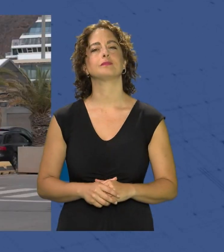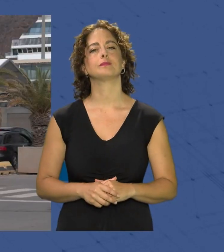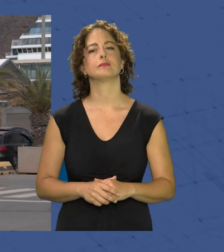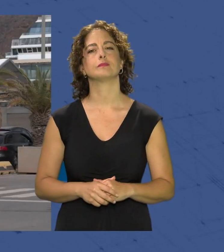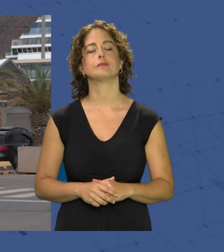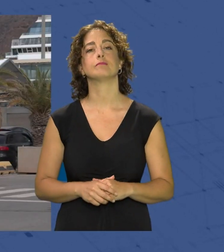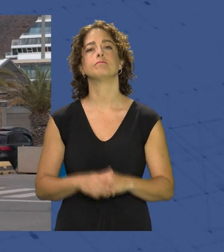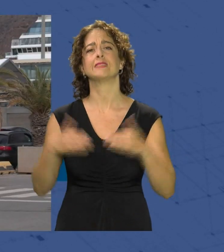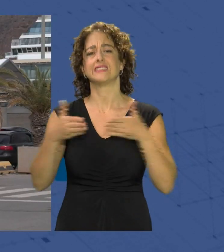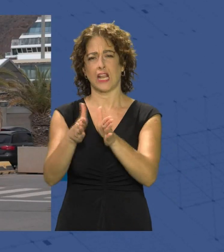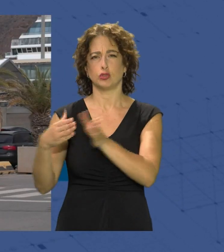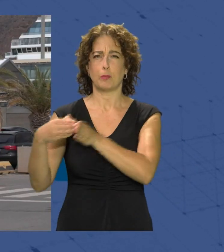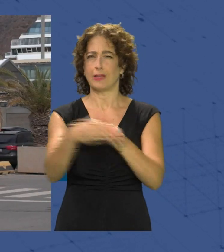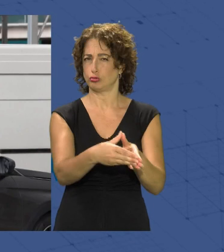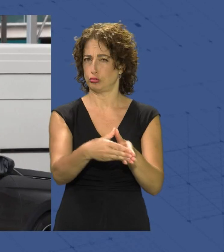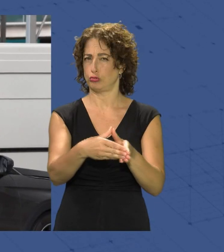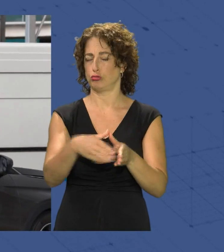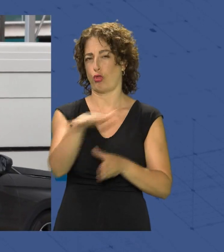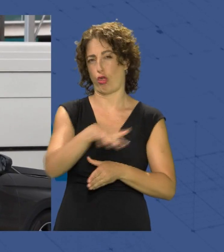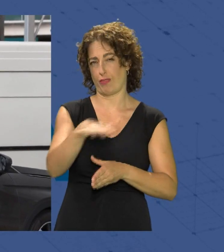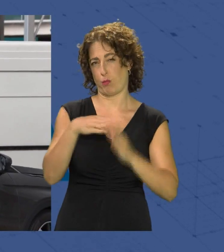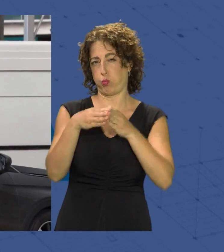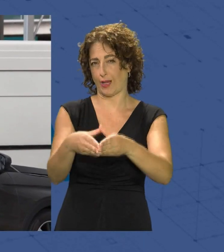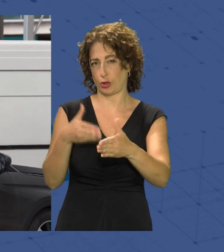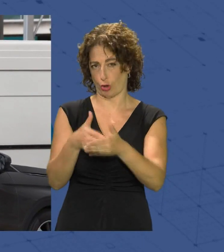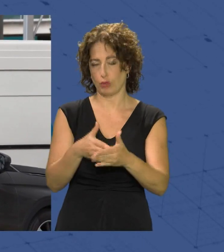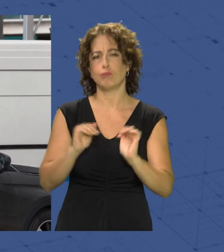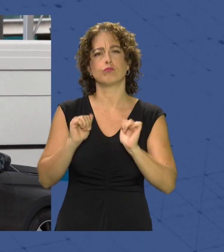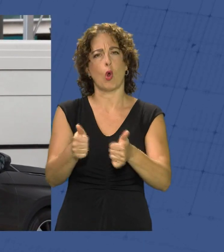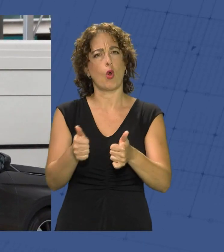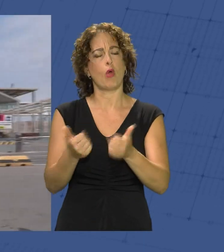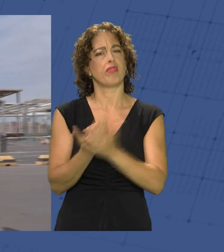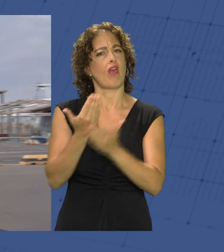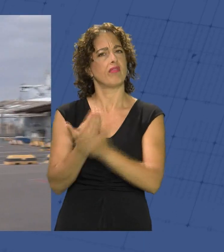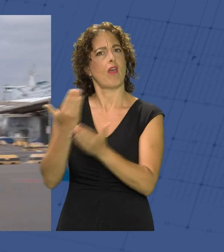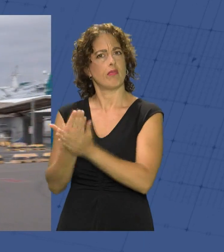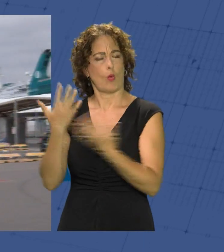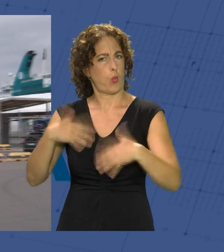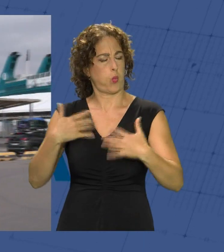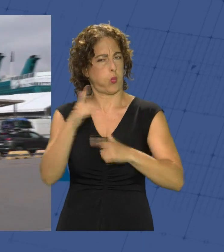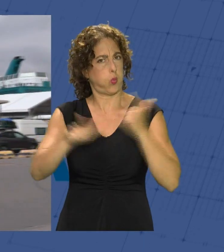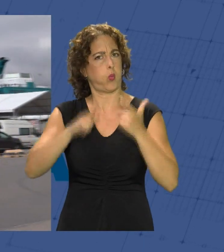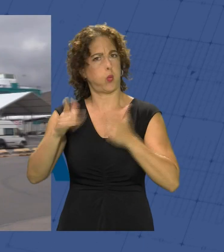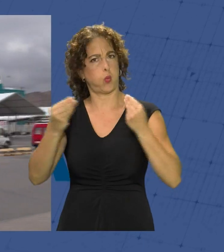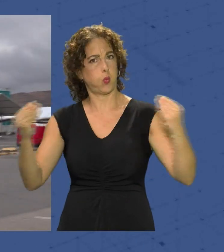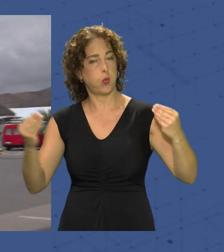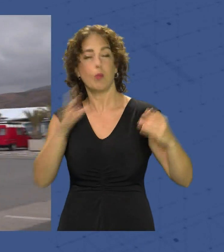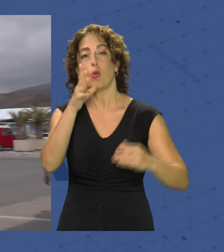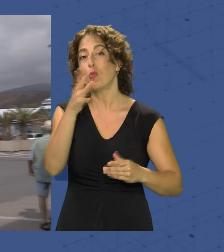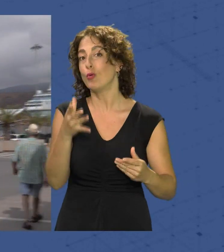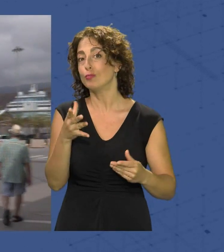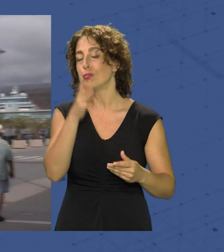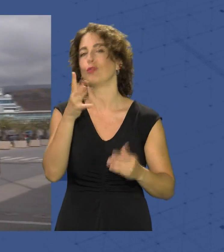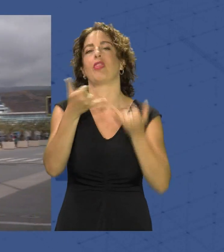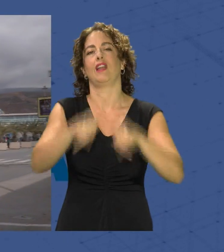La operación Paso del Estrecho en el puerto de Almería arrancaba con unos primeros días de registros históricos como consecuencia de la